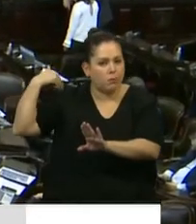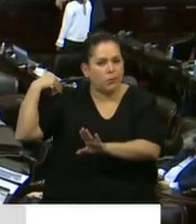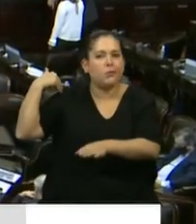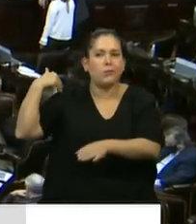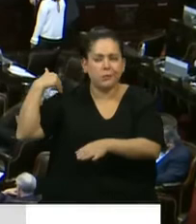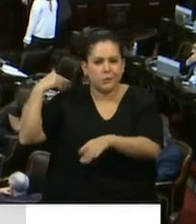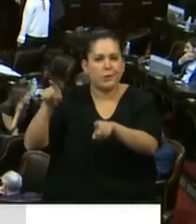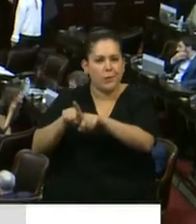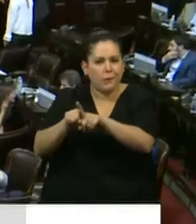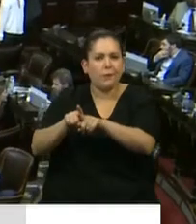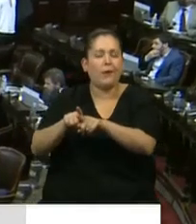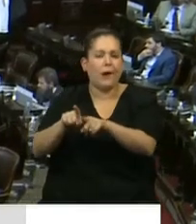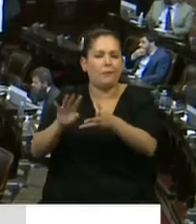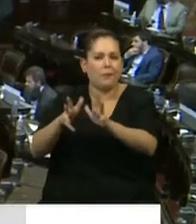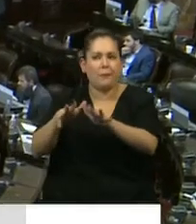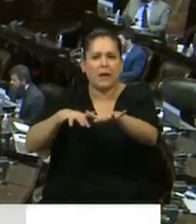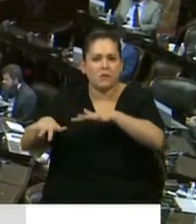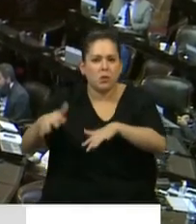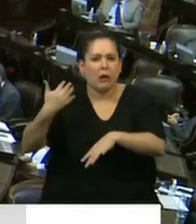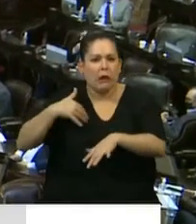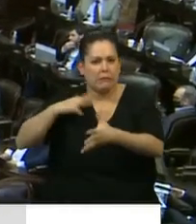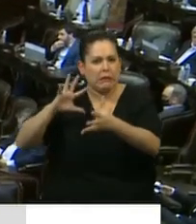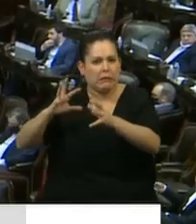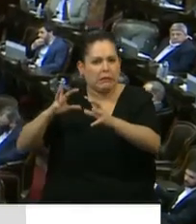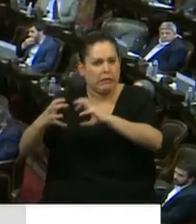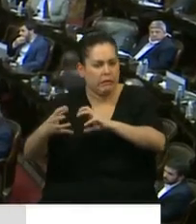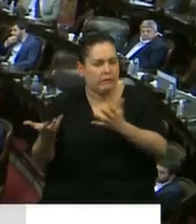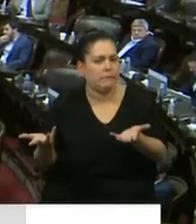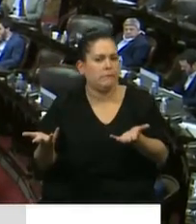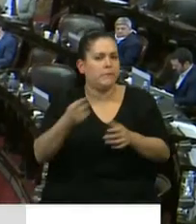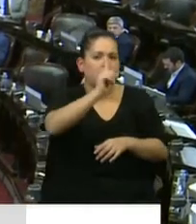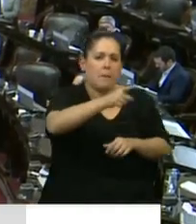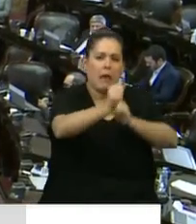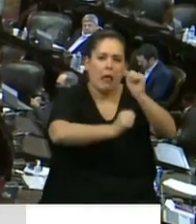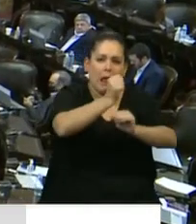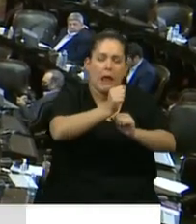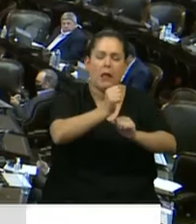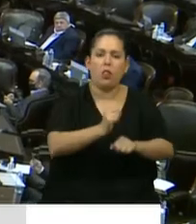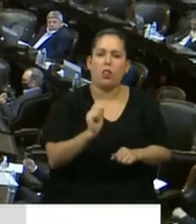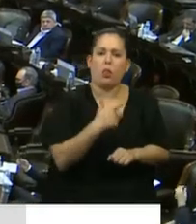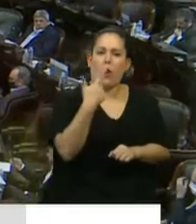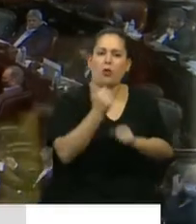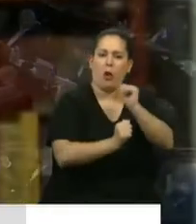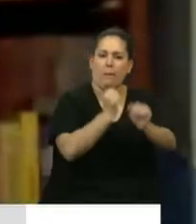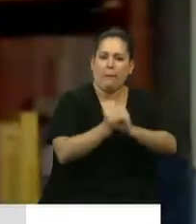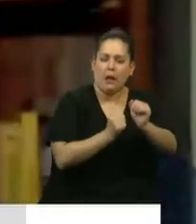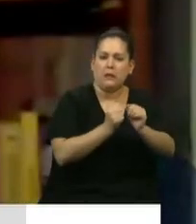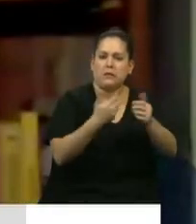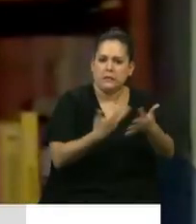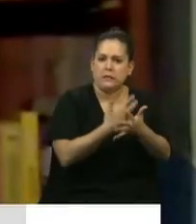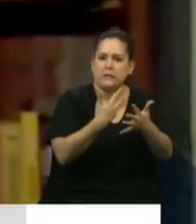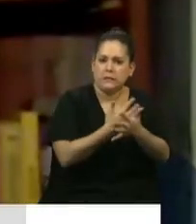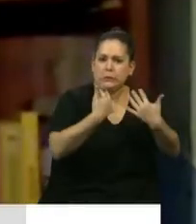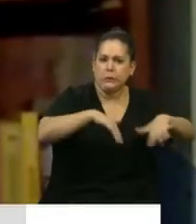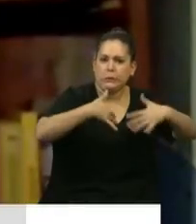manoseados por la realidad de nuestro país. El sacrificio de los empresarios, en fin. Yo quiero valorar